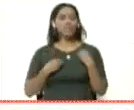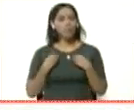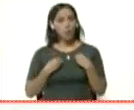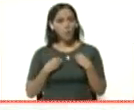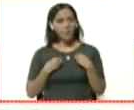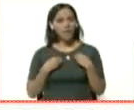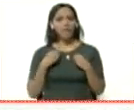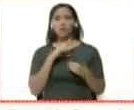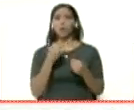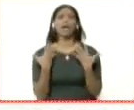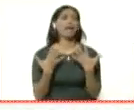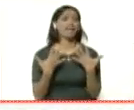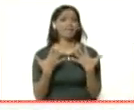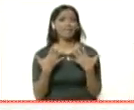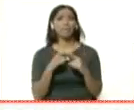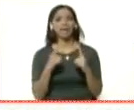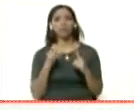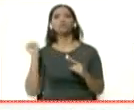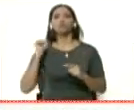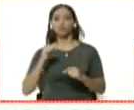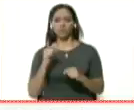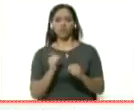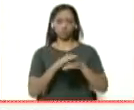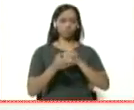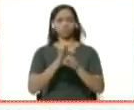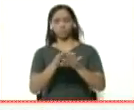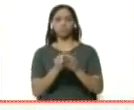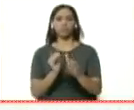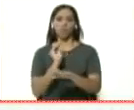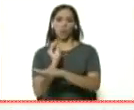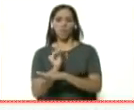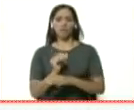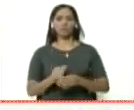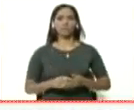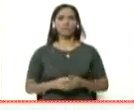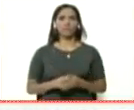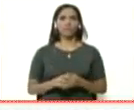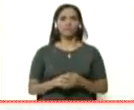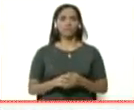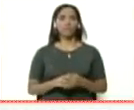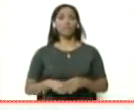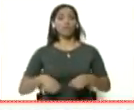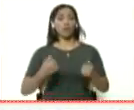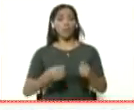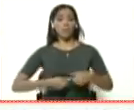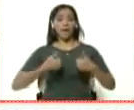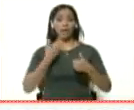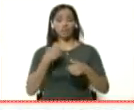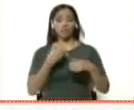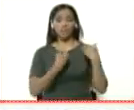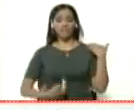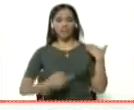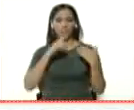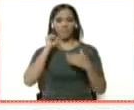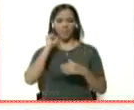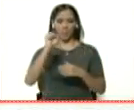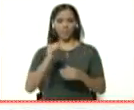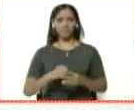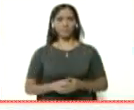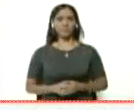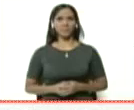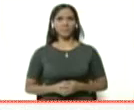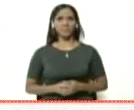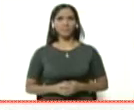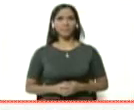no se angustie, pero sí, ocúpese de la prevención. Vamos de inmediato con más de lo dicho por el presidente de la República, Nicolás Maduro.